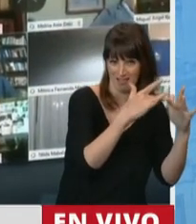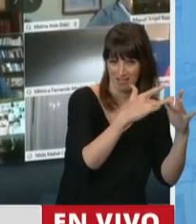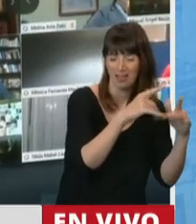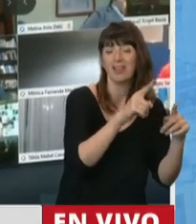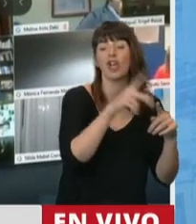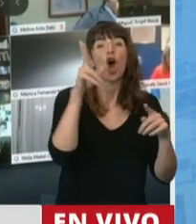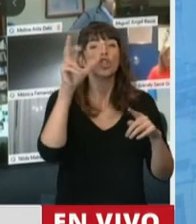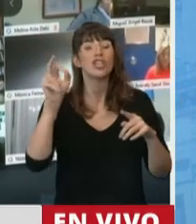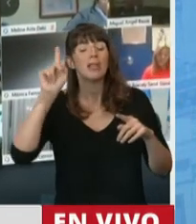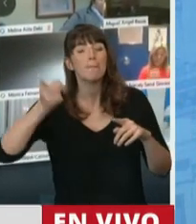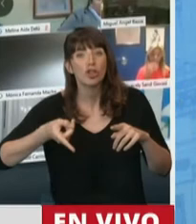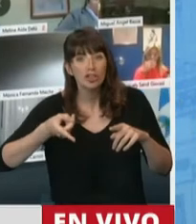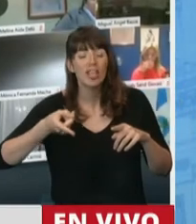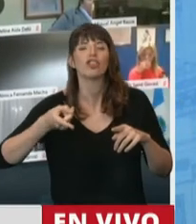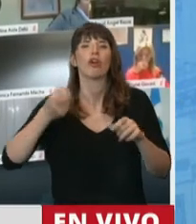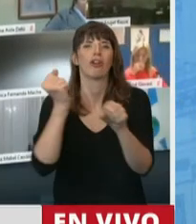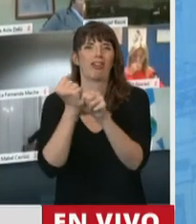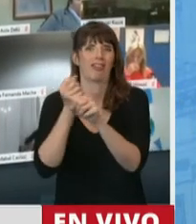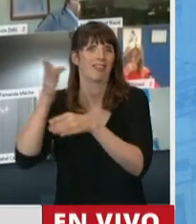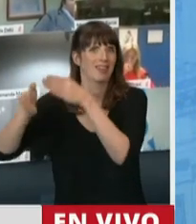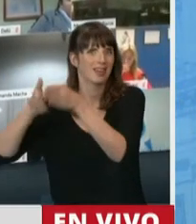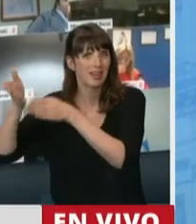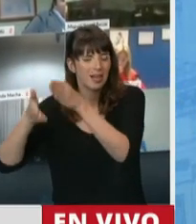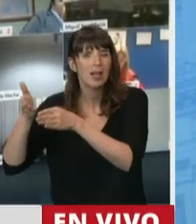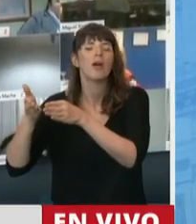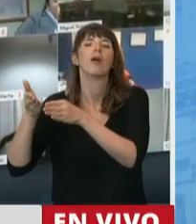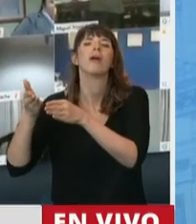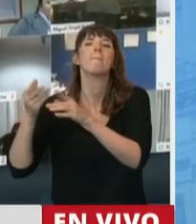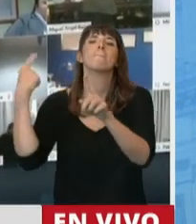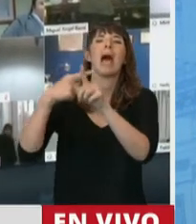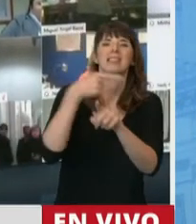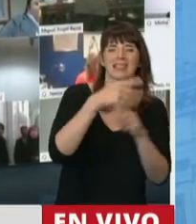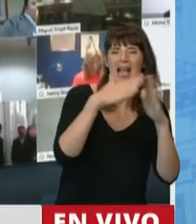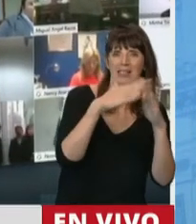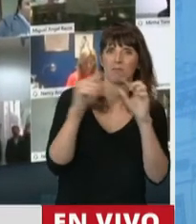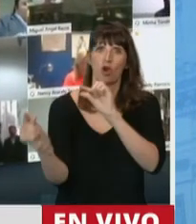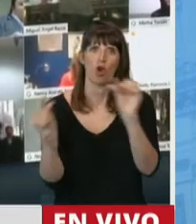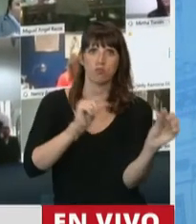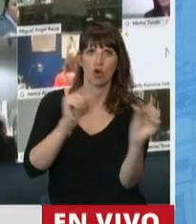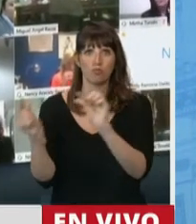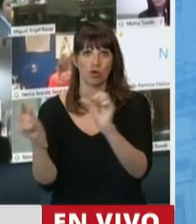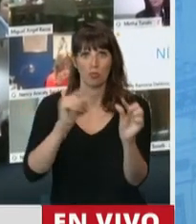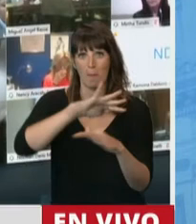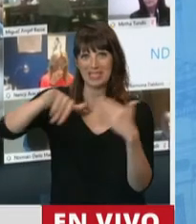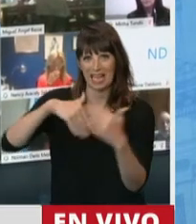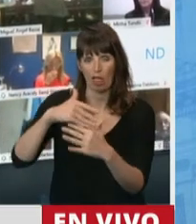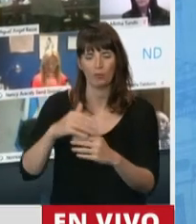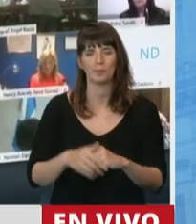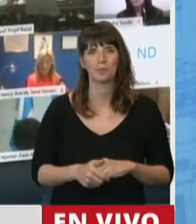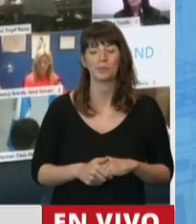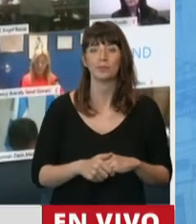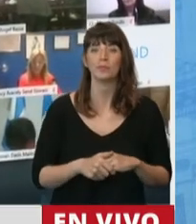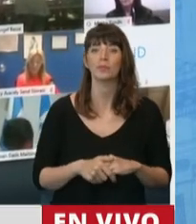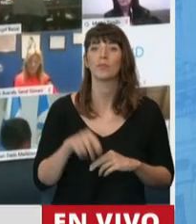de lo que es el trabajo a distancia con el presencial. Otro aspecto, sin lugar a dudas, que nos llevó a analizar y